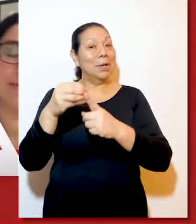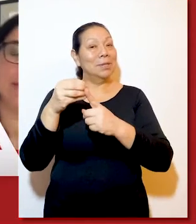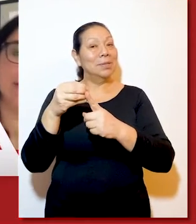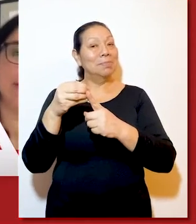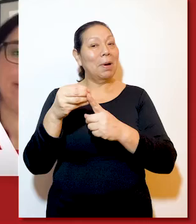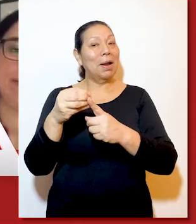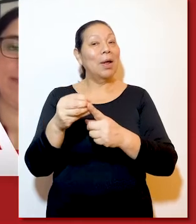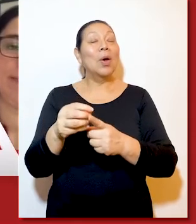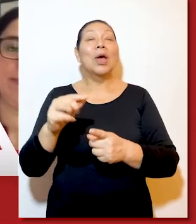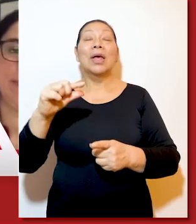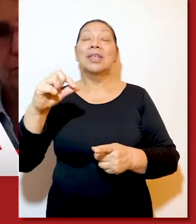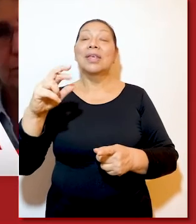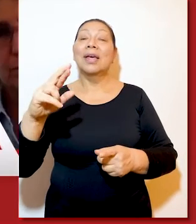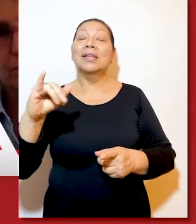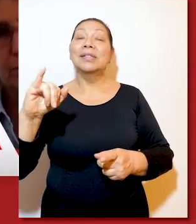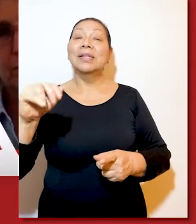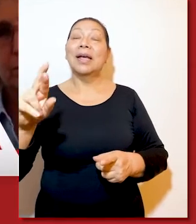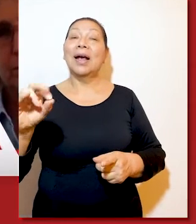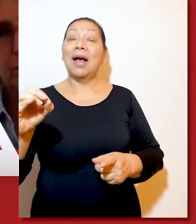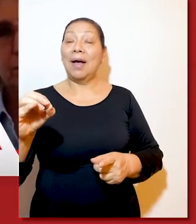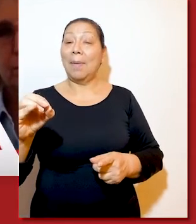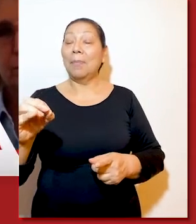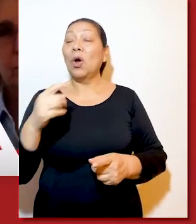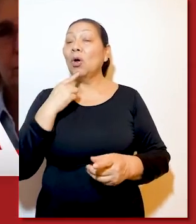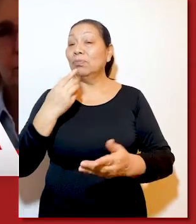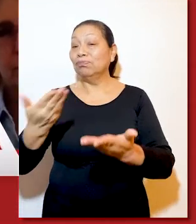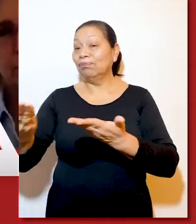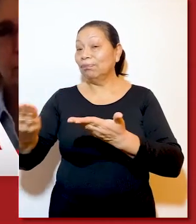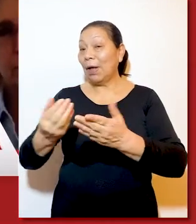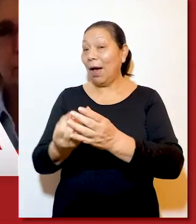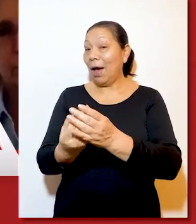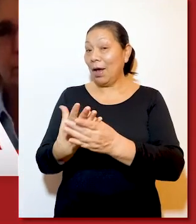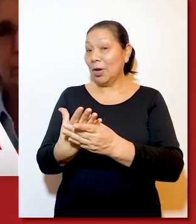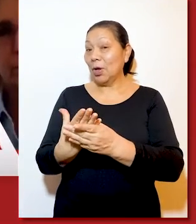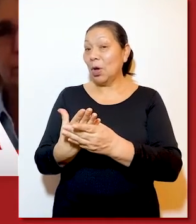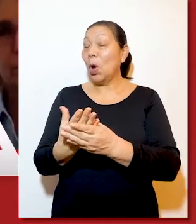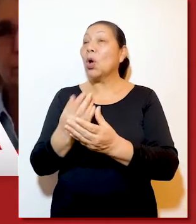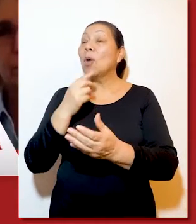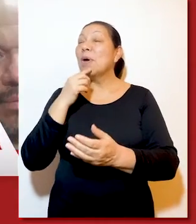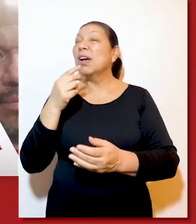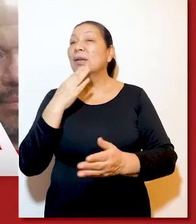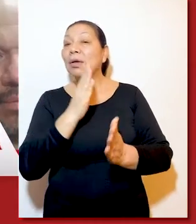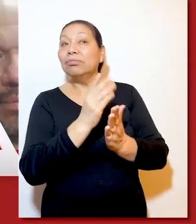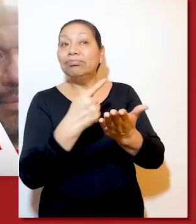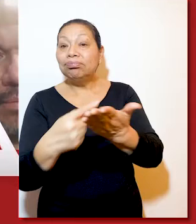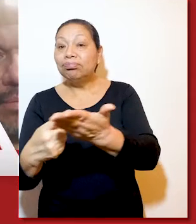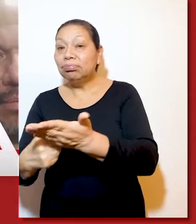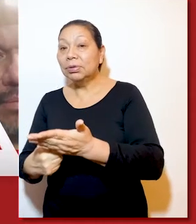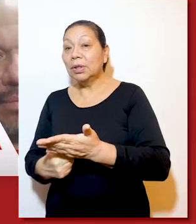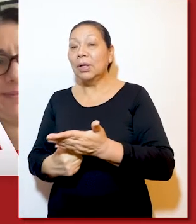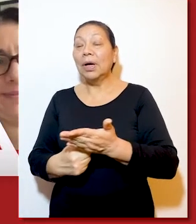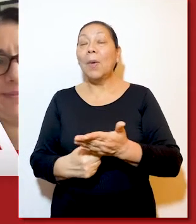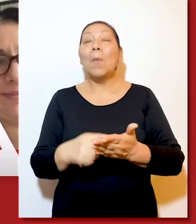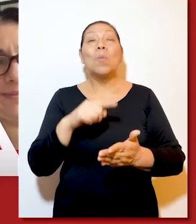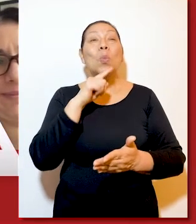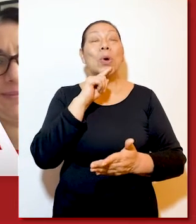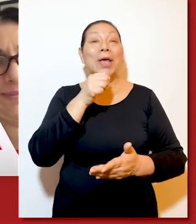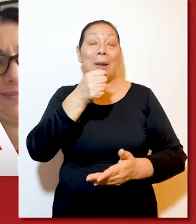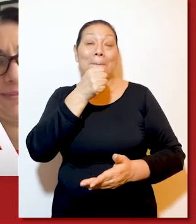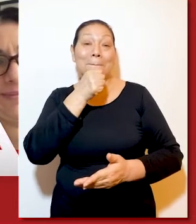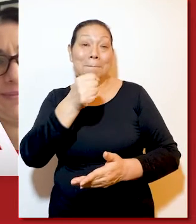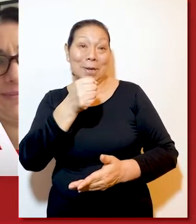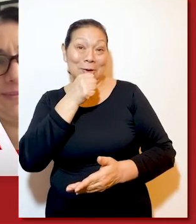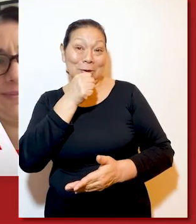investigador principal de GRADE, Jessica Rodríguez, expresidenta de la Cámara de Comercio de Arequipa, y como moderadora estuvo Alejandra